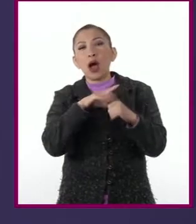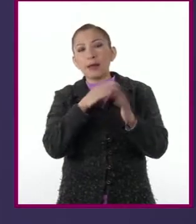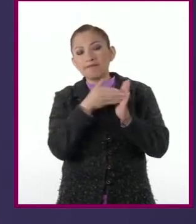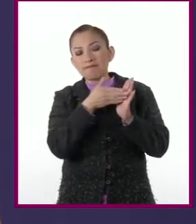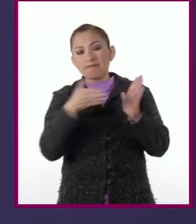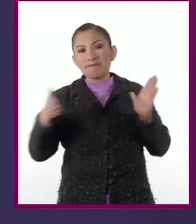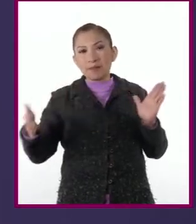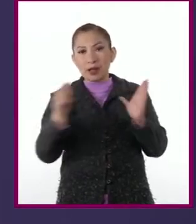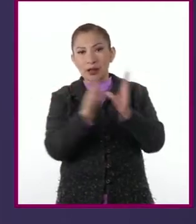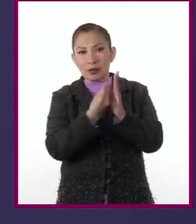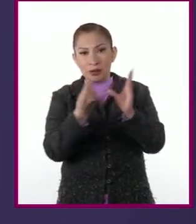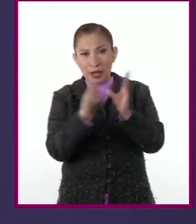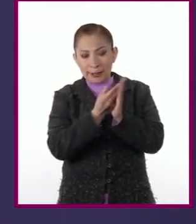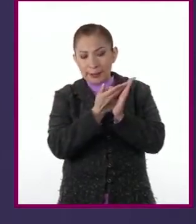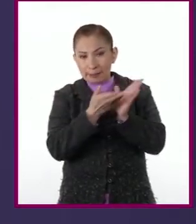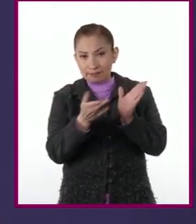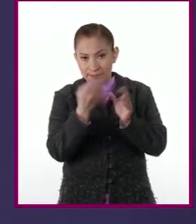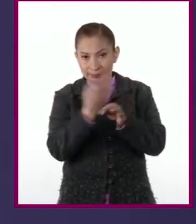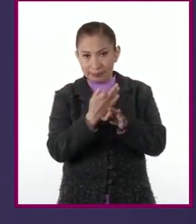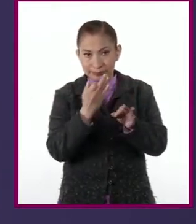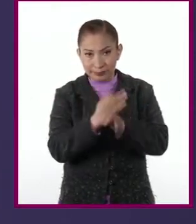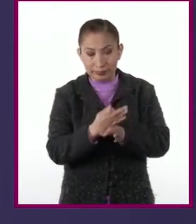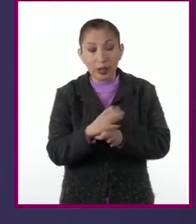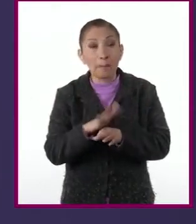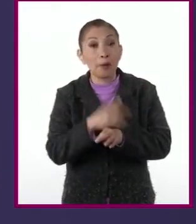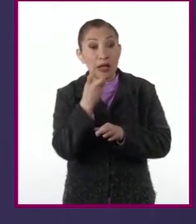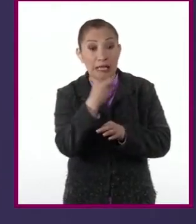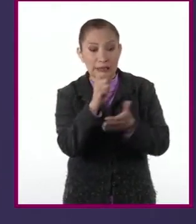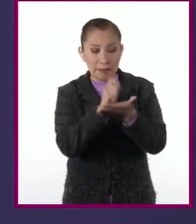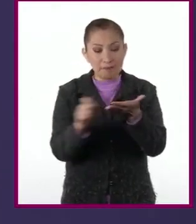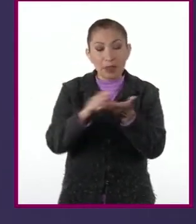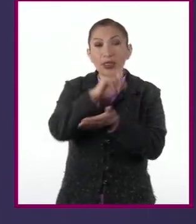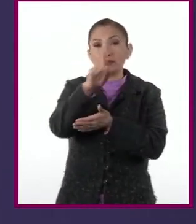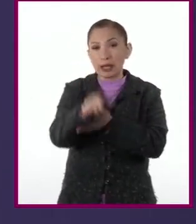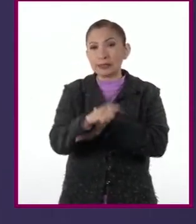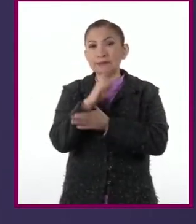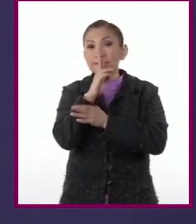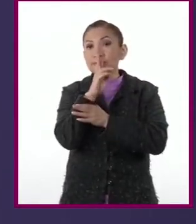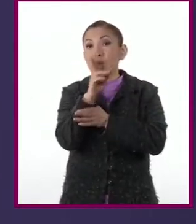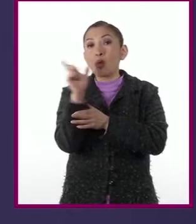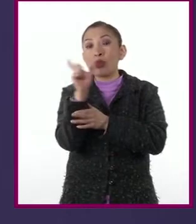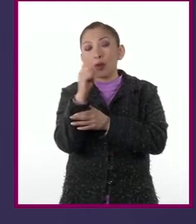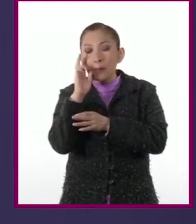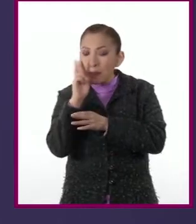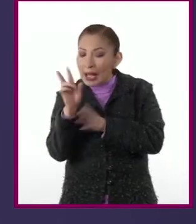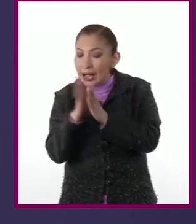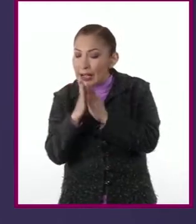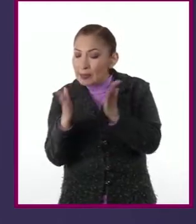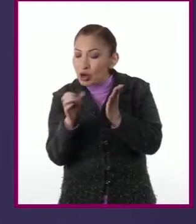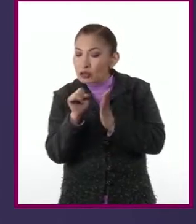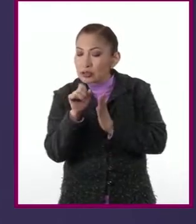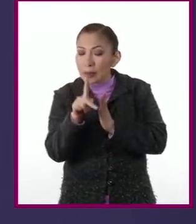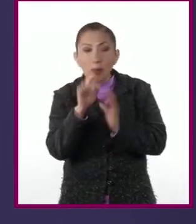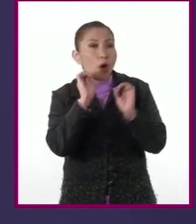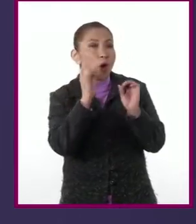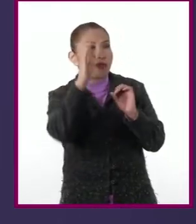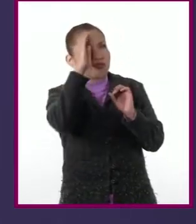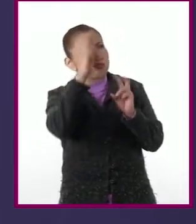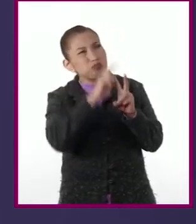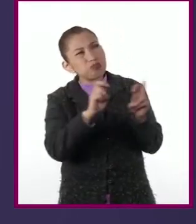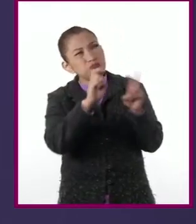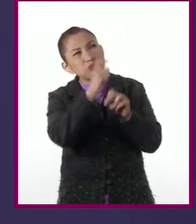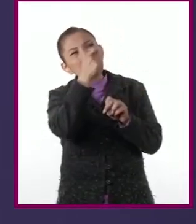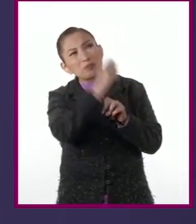durante el planteamiento del tema, ya que estas las podrán resolver al consultar su libro de texto o al reflexionar